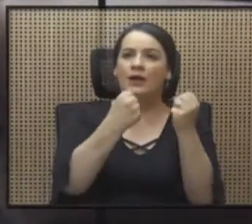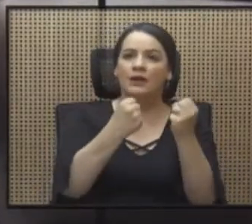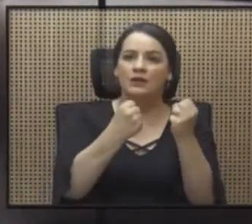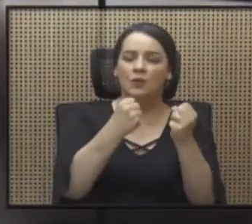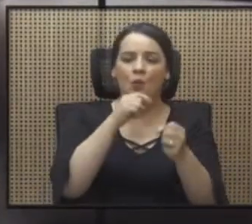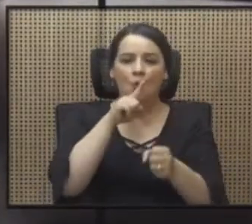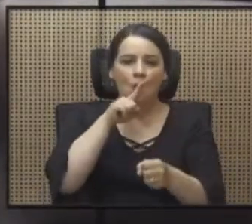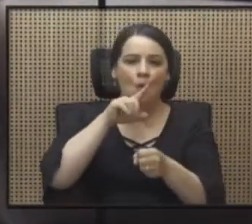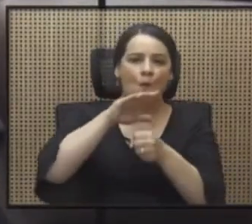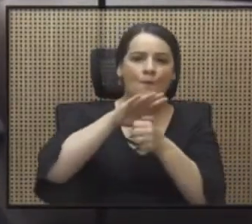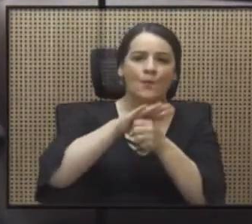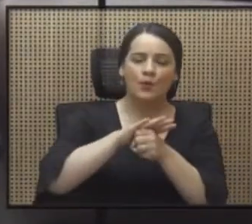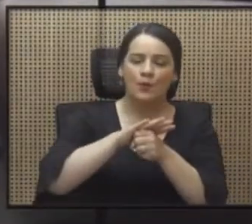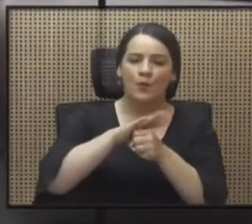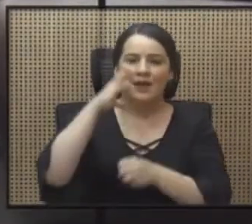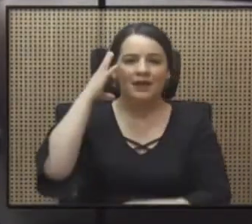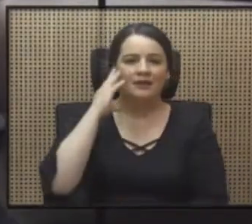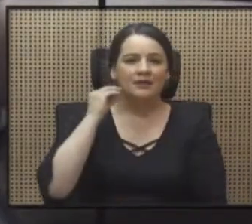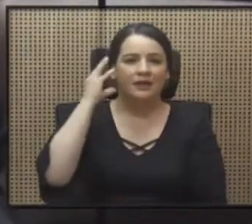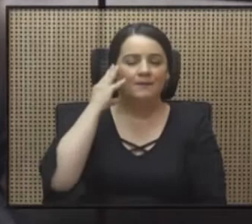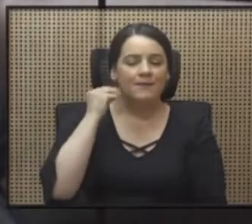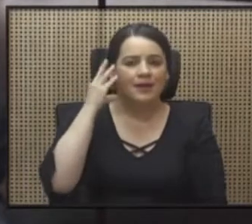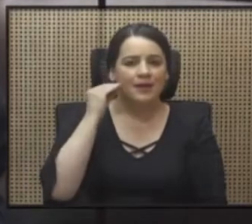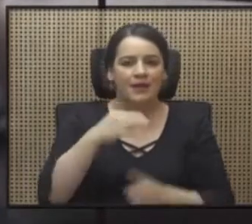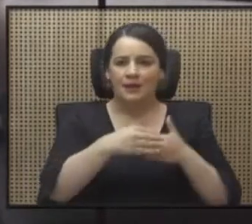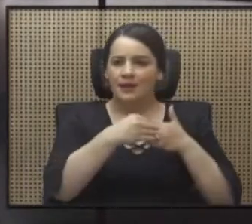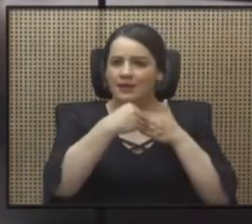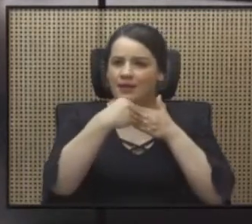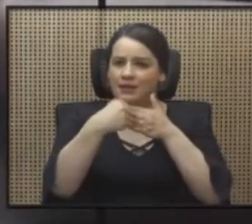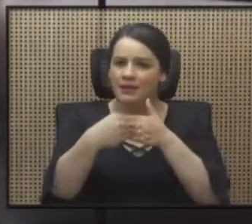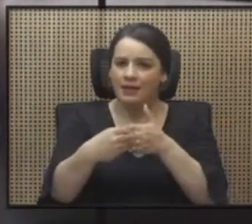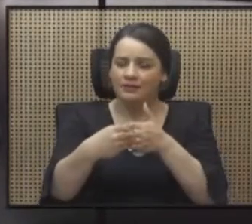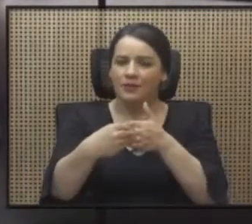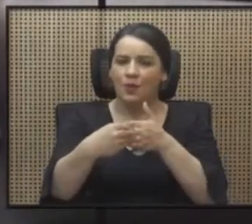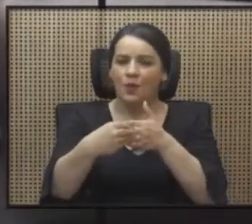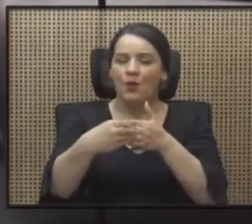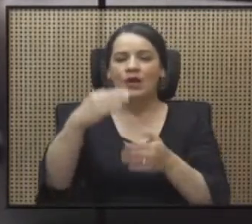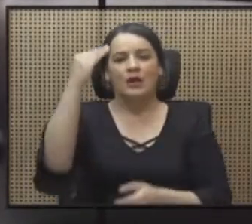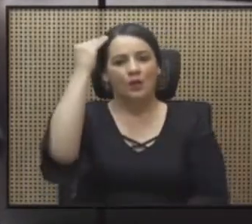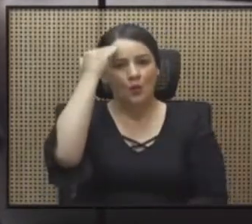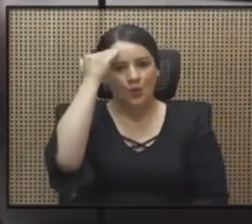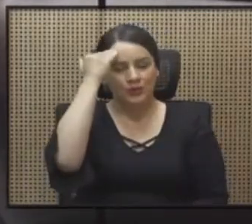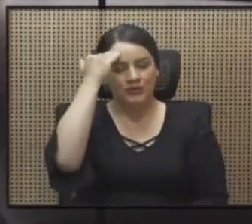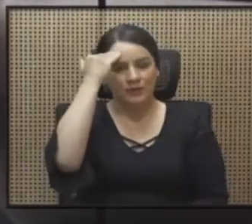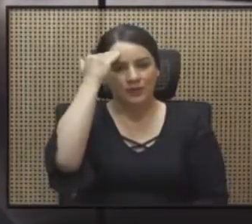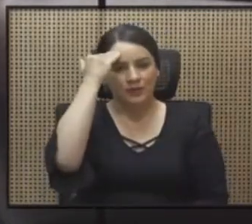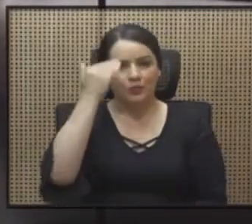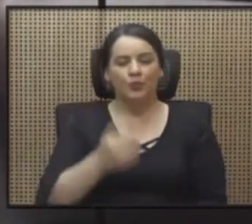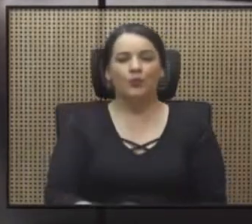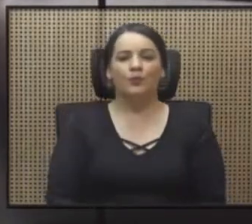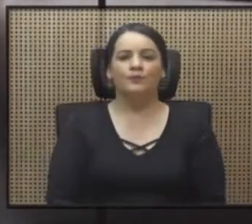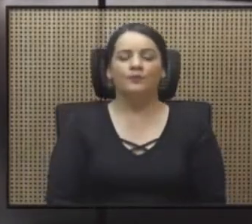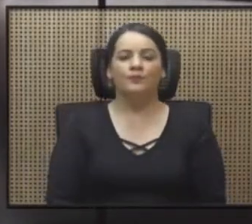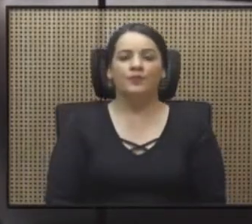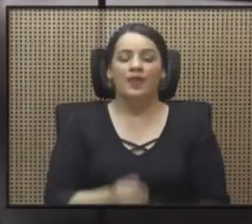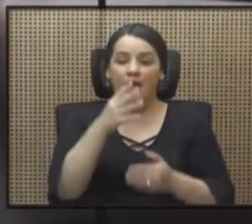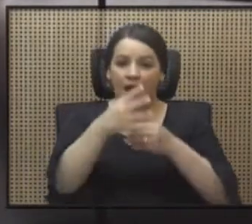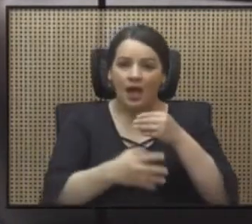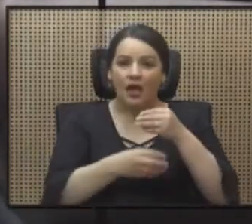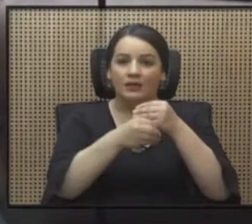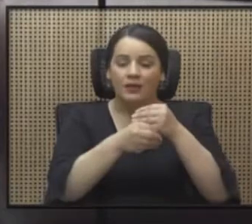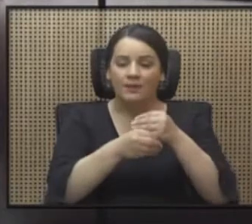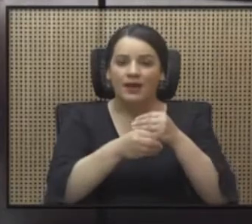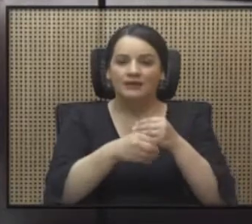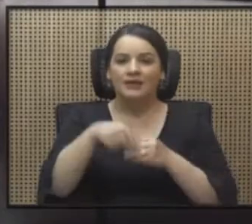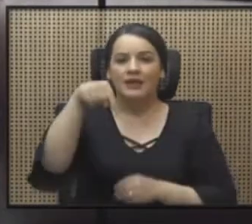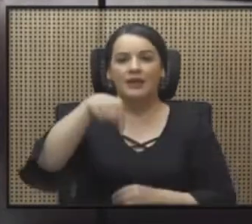compromiso, la experiencia, el liderazgo y el conocimiento. Y que además esta